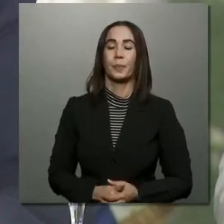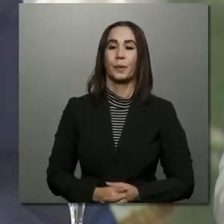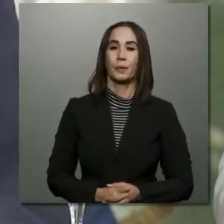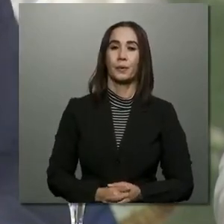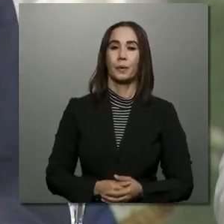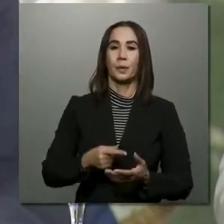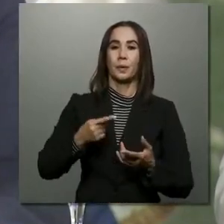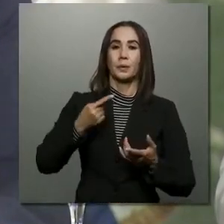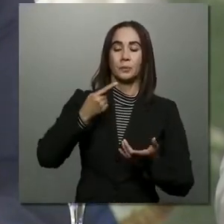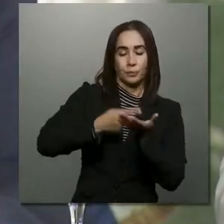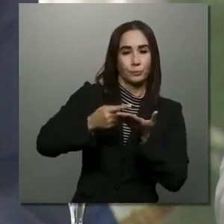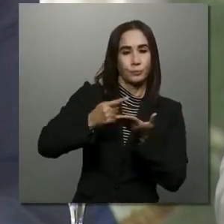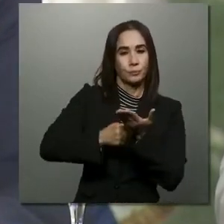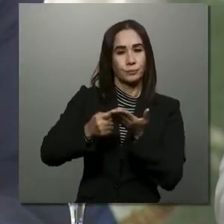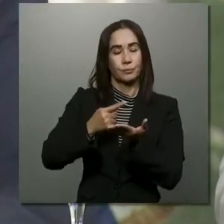Discusión.